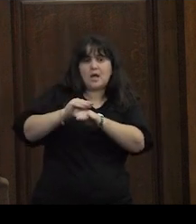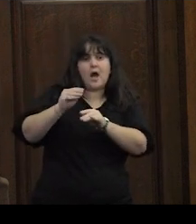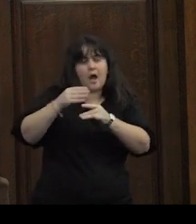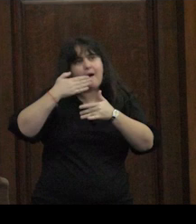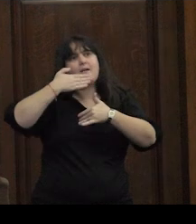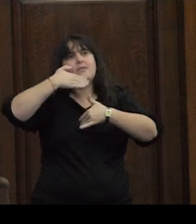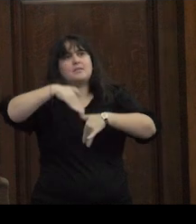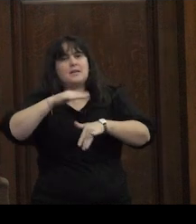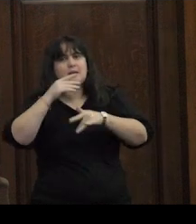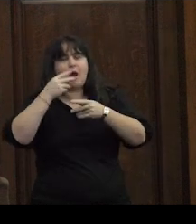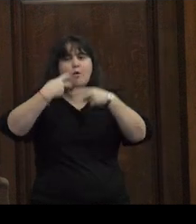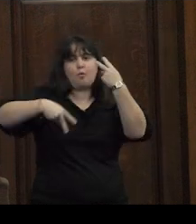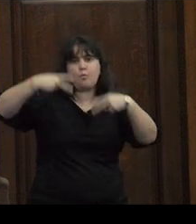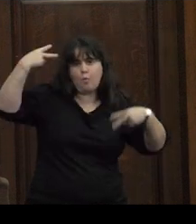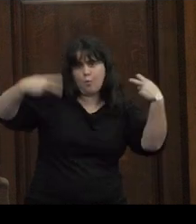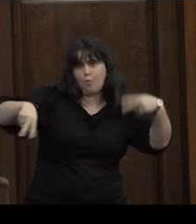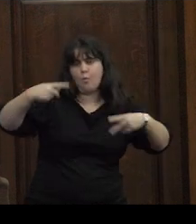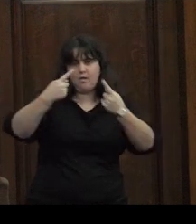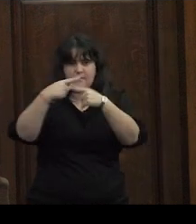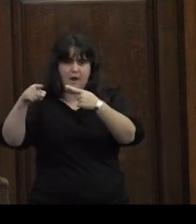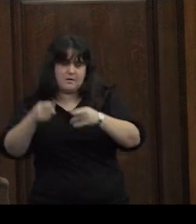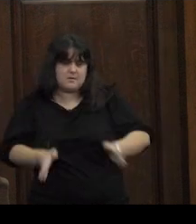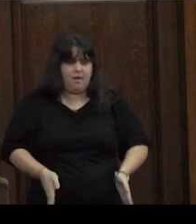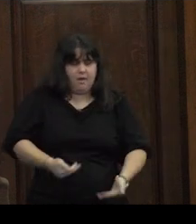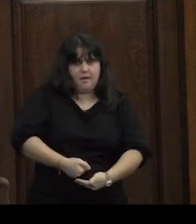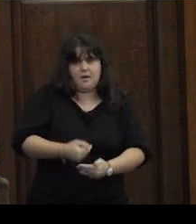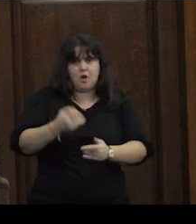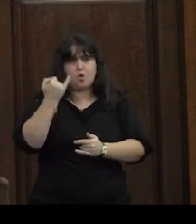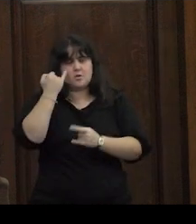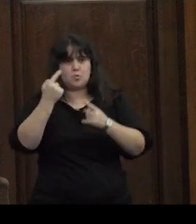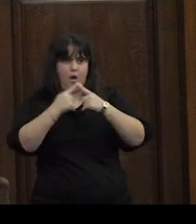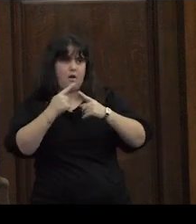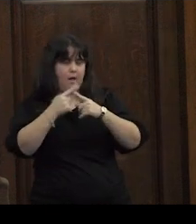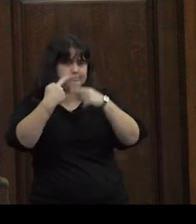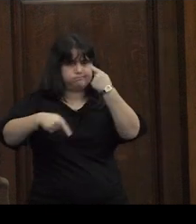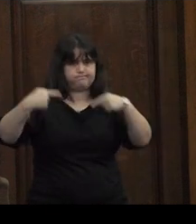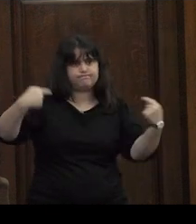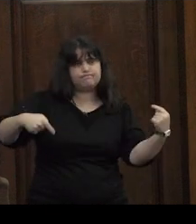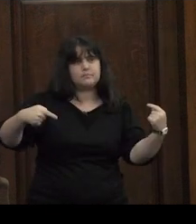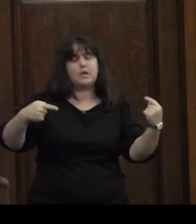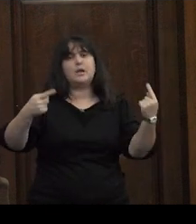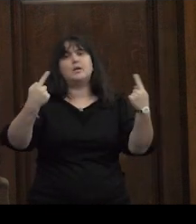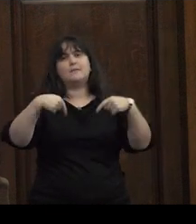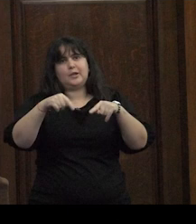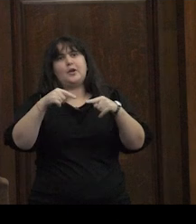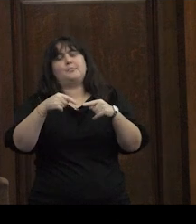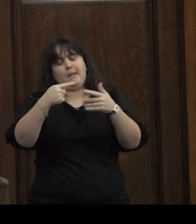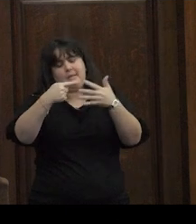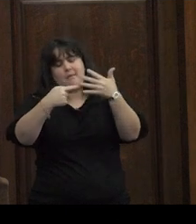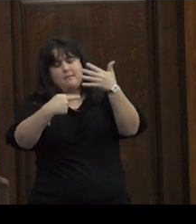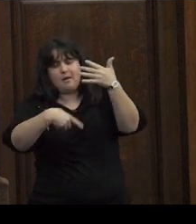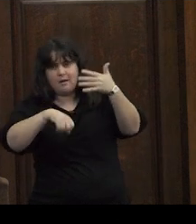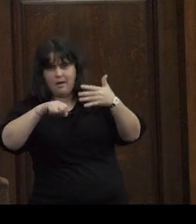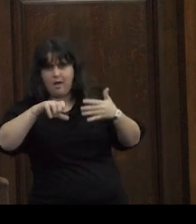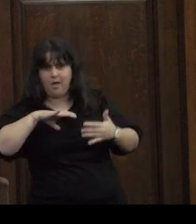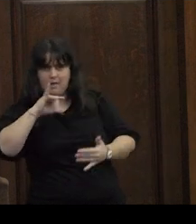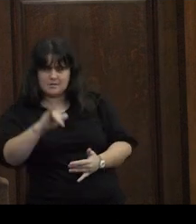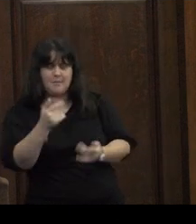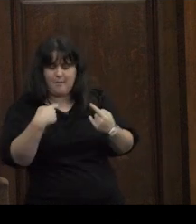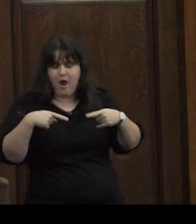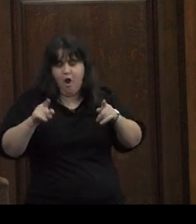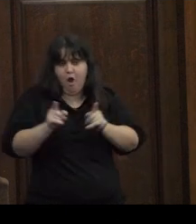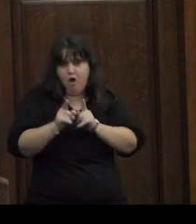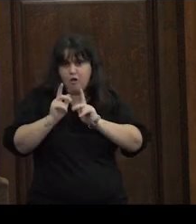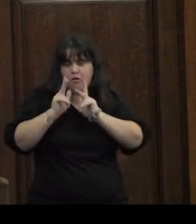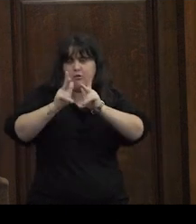comprensión más plural de las experiencias de género y sexualidad bueno tendría muchas más cosas para decir pero para hacerlo